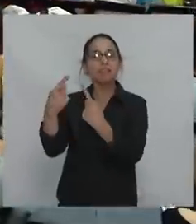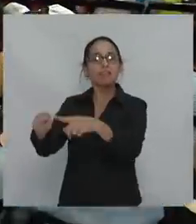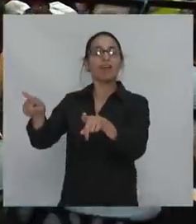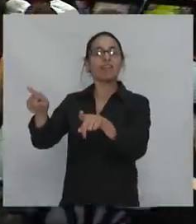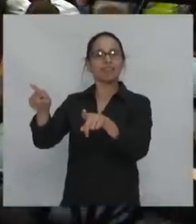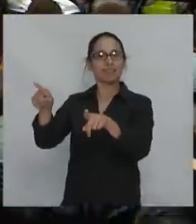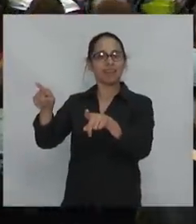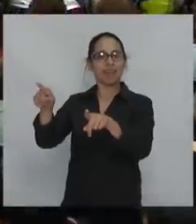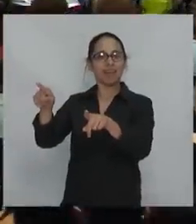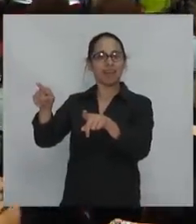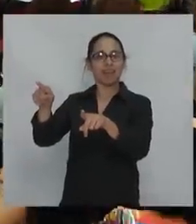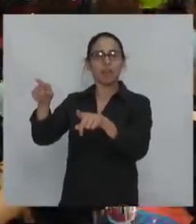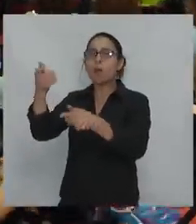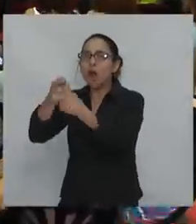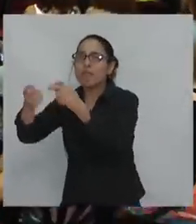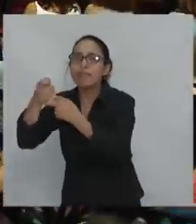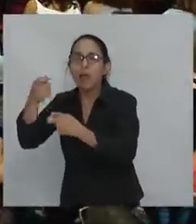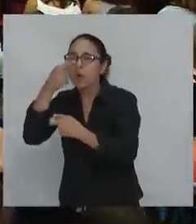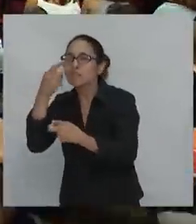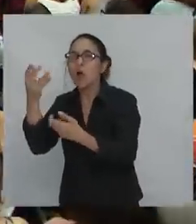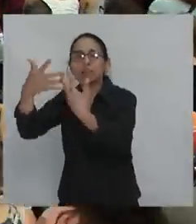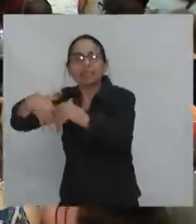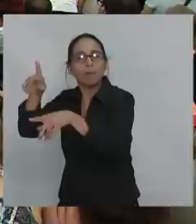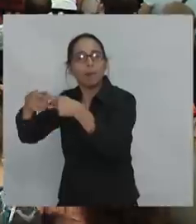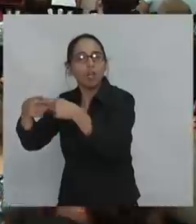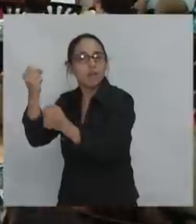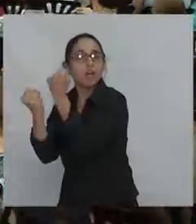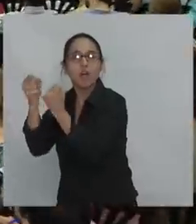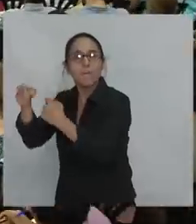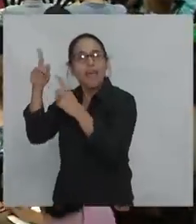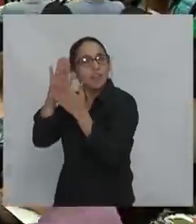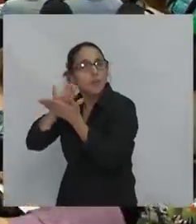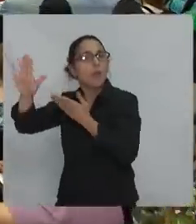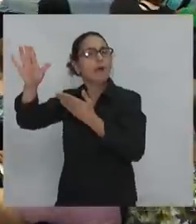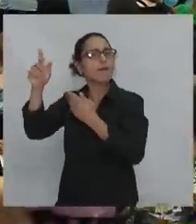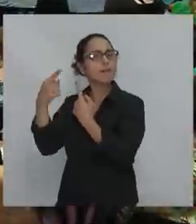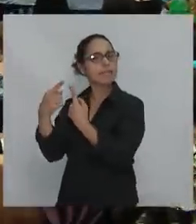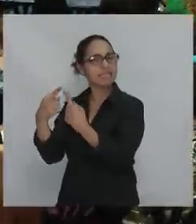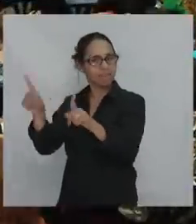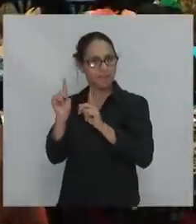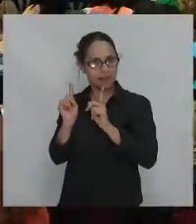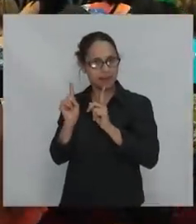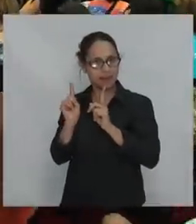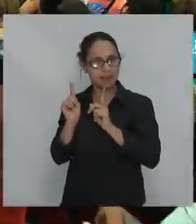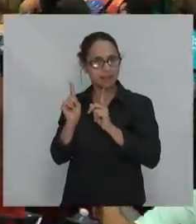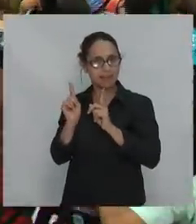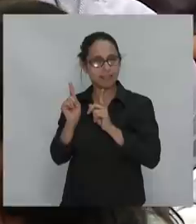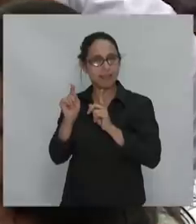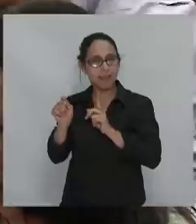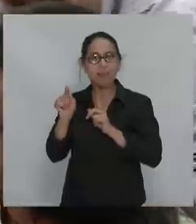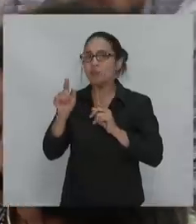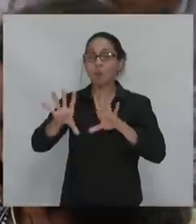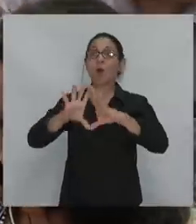fallido, de corto aliento y un mundo